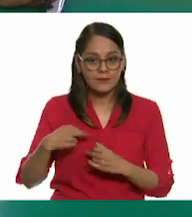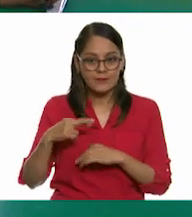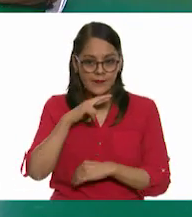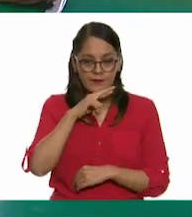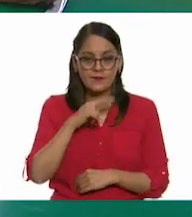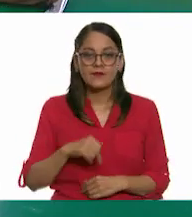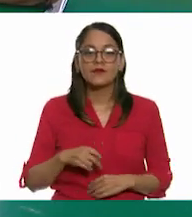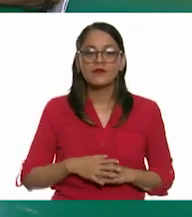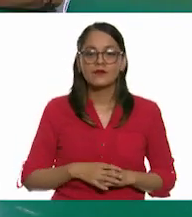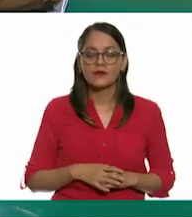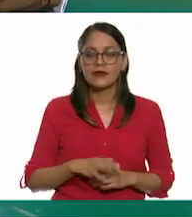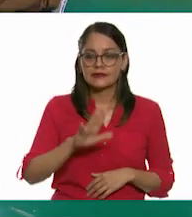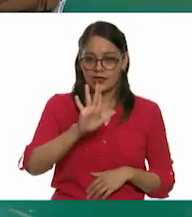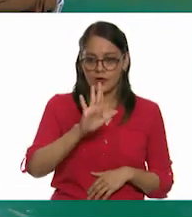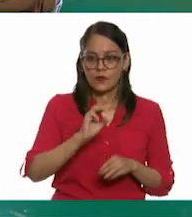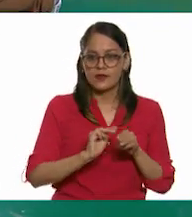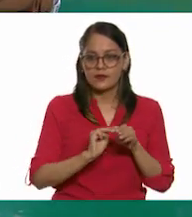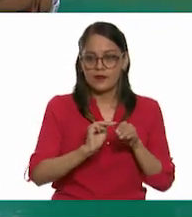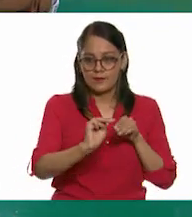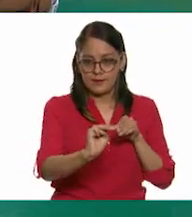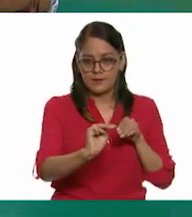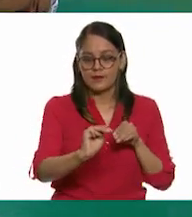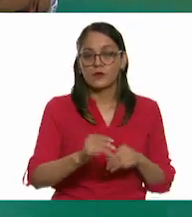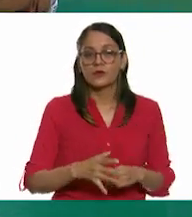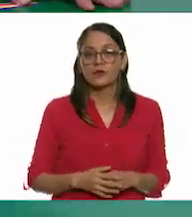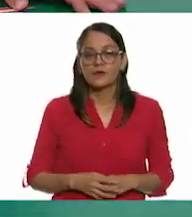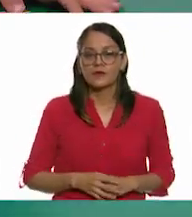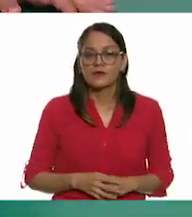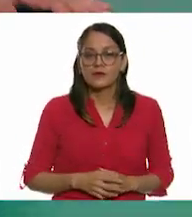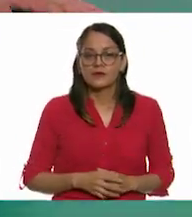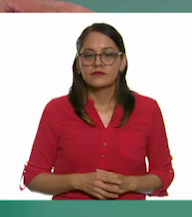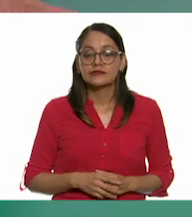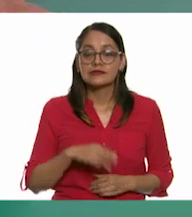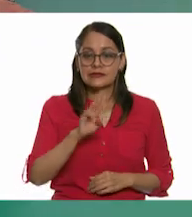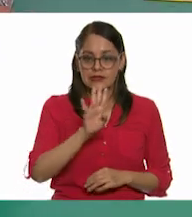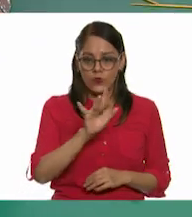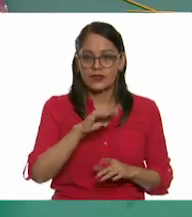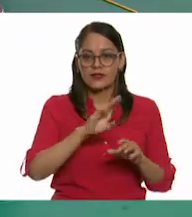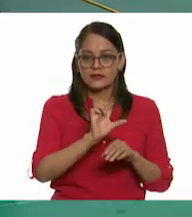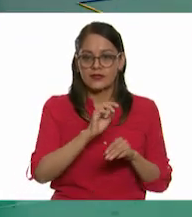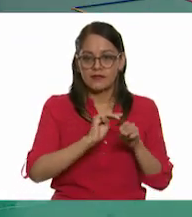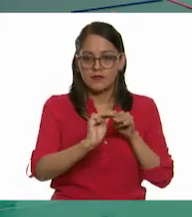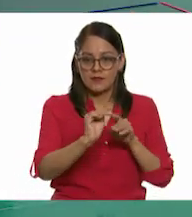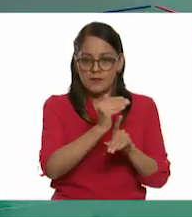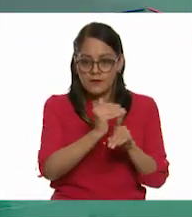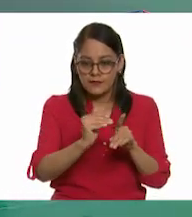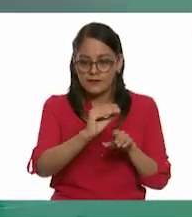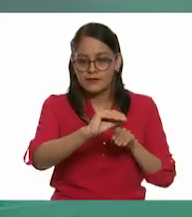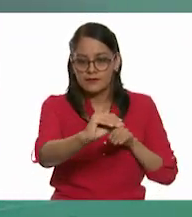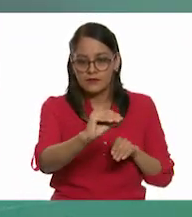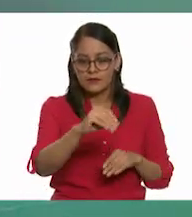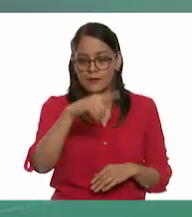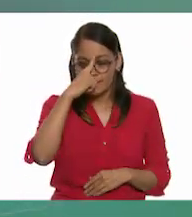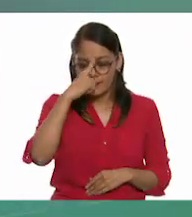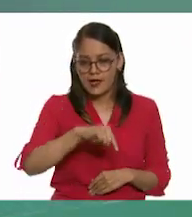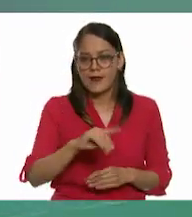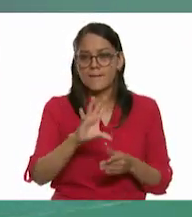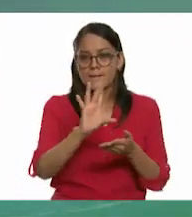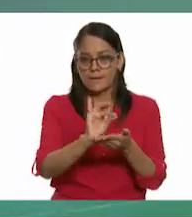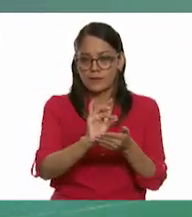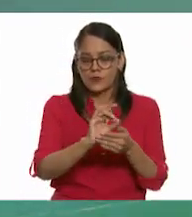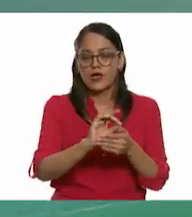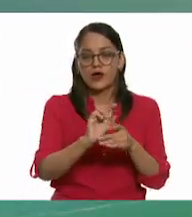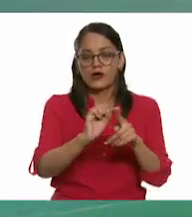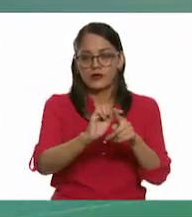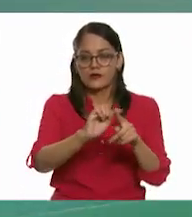50 y medio. Entonces, vamos a dividirlo para partirlo en